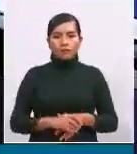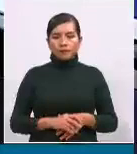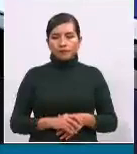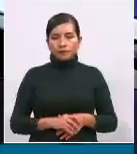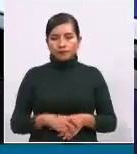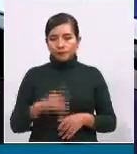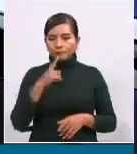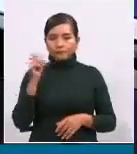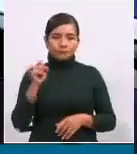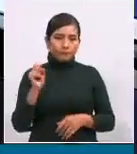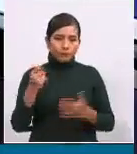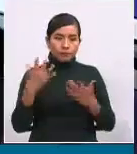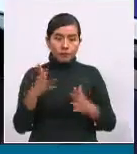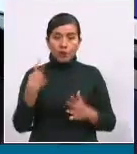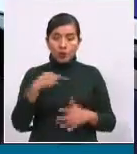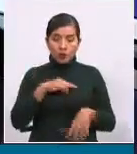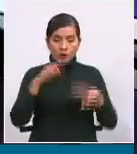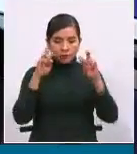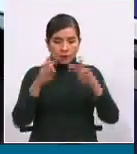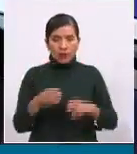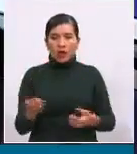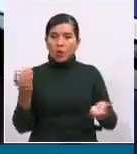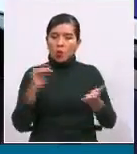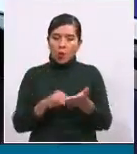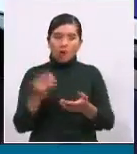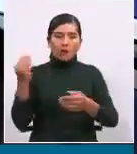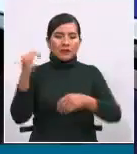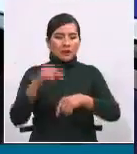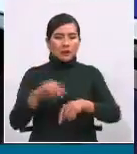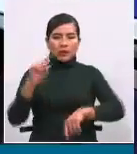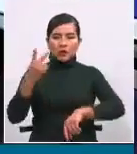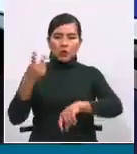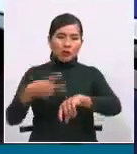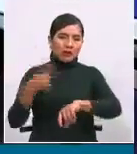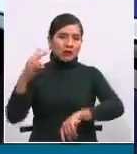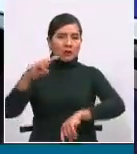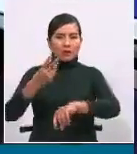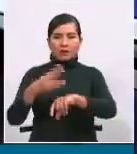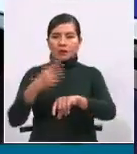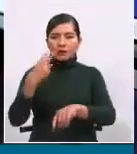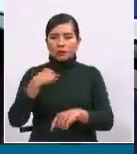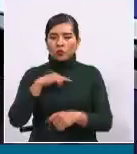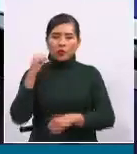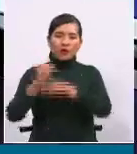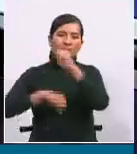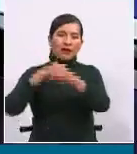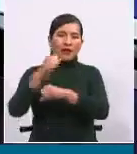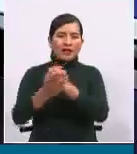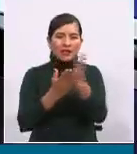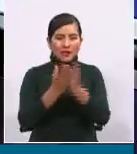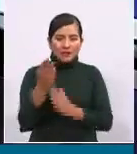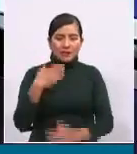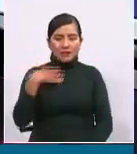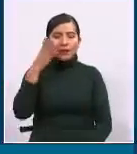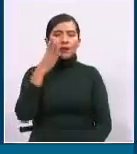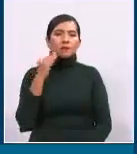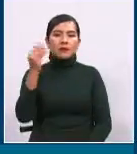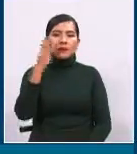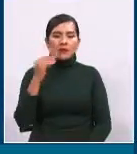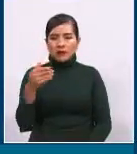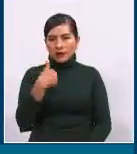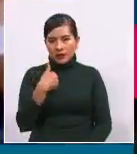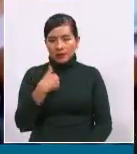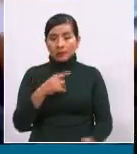Miren, hemos analizado y una y otra vez, y también la experiencia de los años de servicio a nosotros. Por ejemplo,